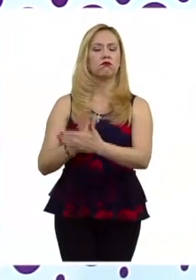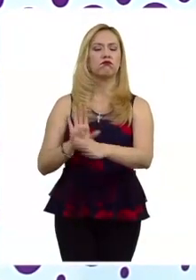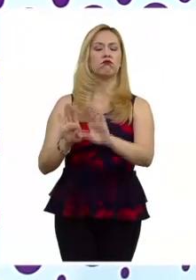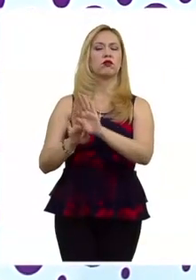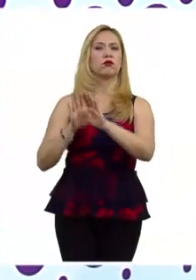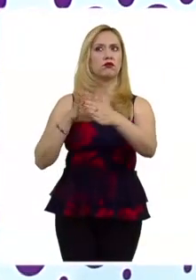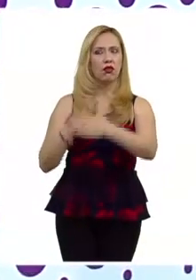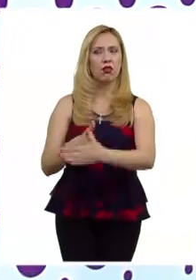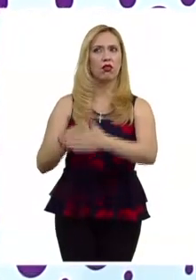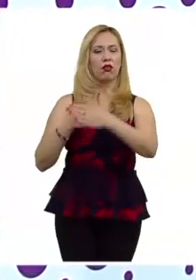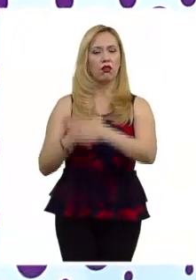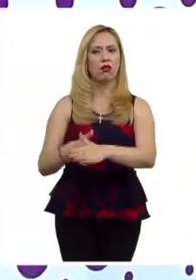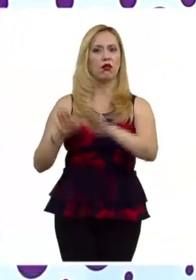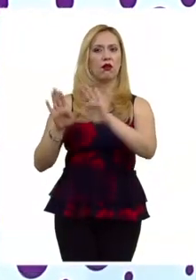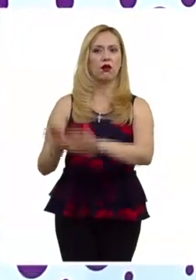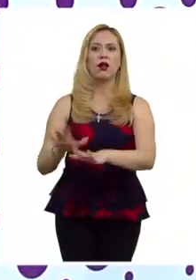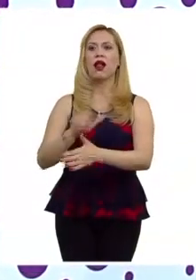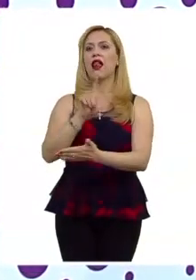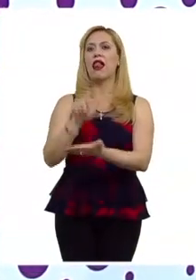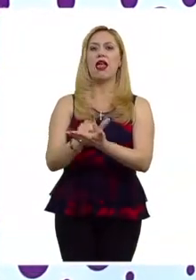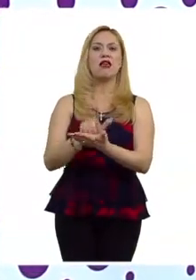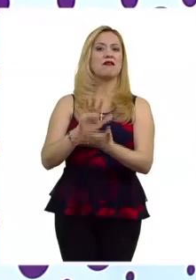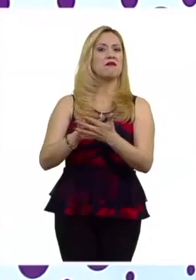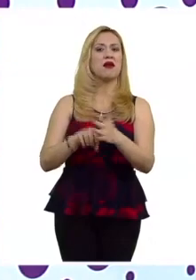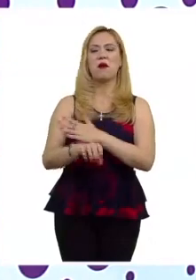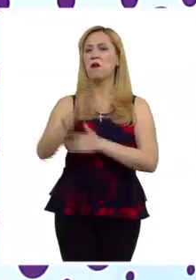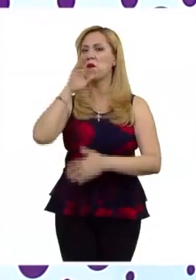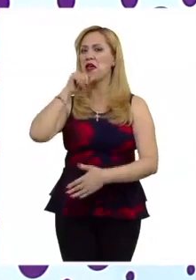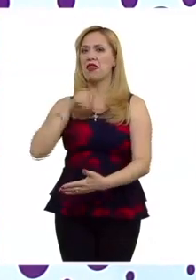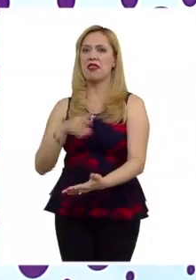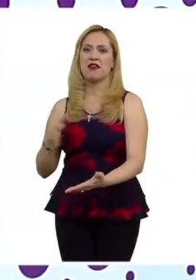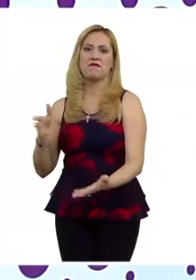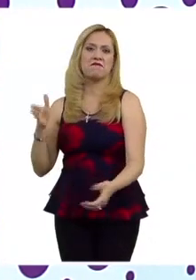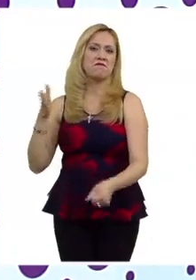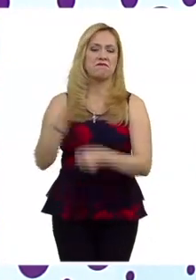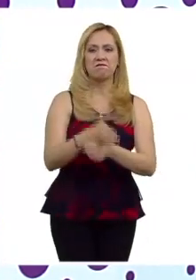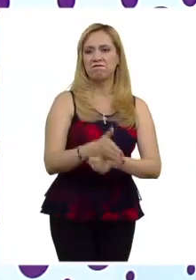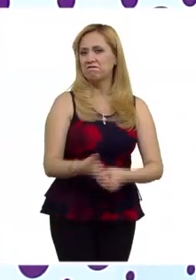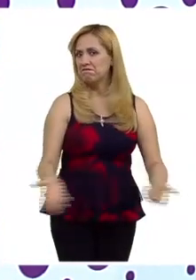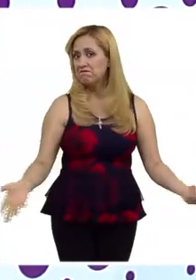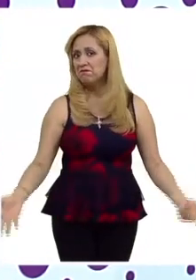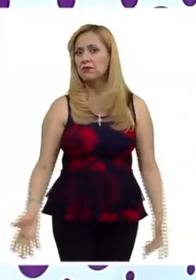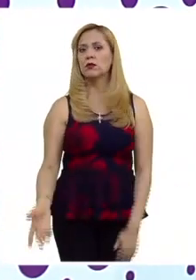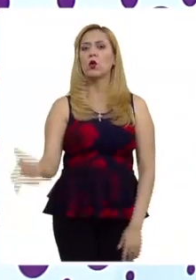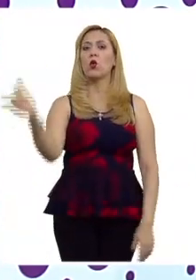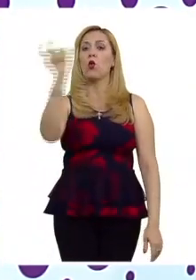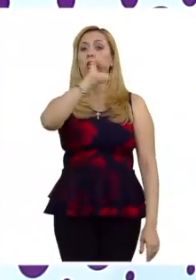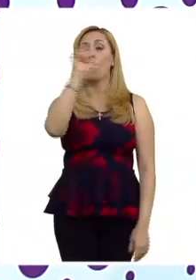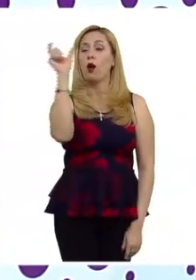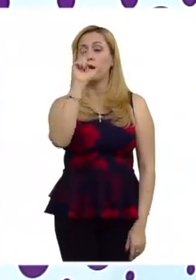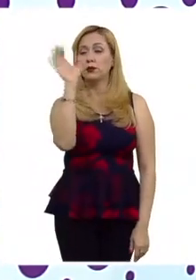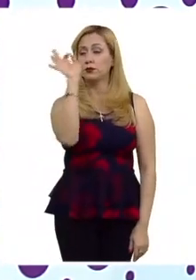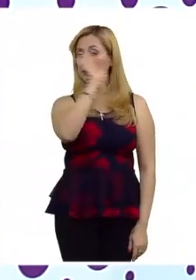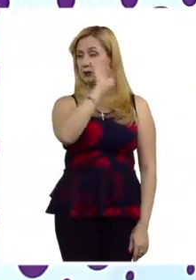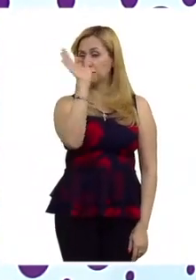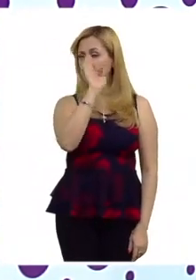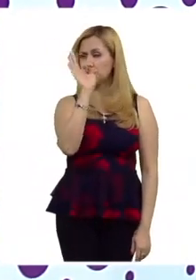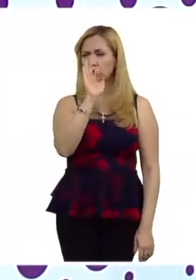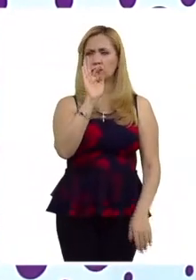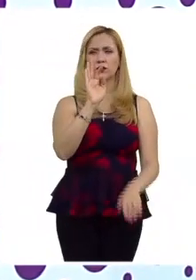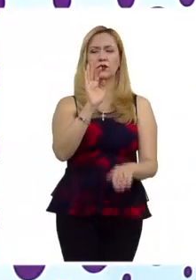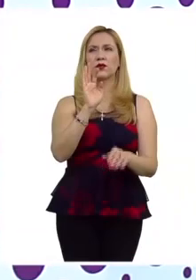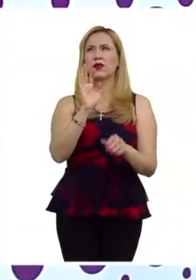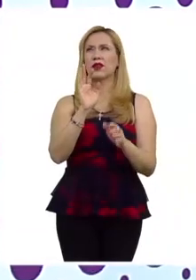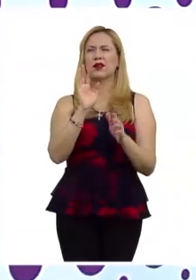derecho penal en el caso del discurso de odio bajo supuestos y en circunstancias muy